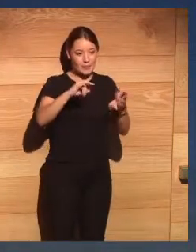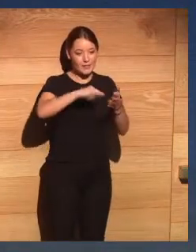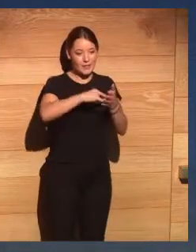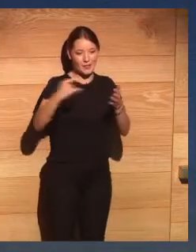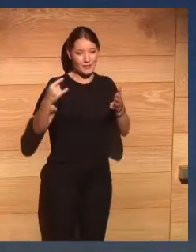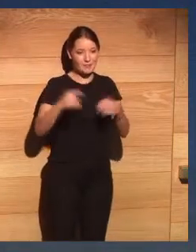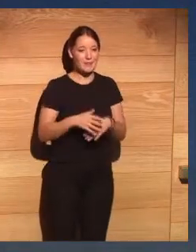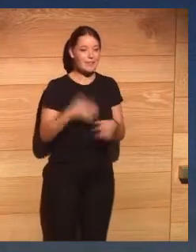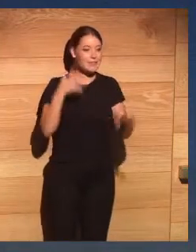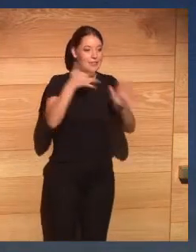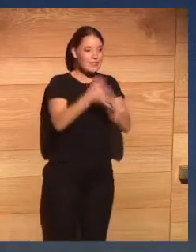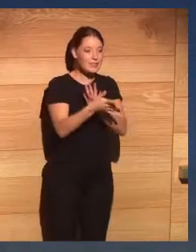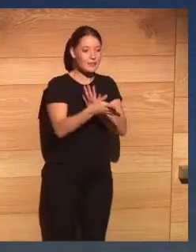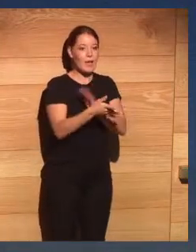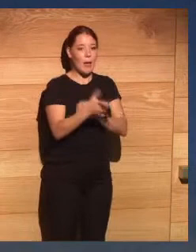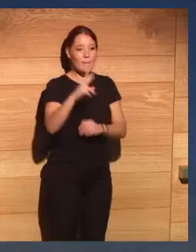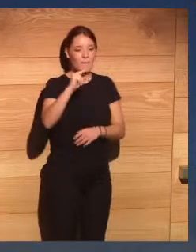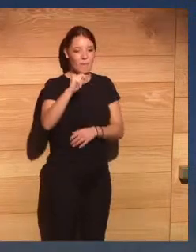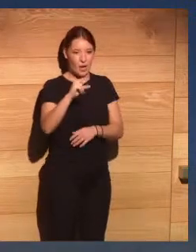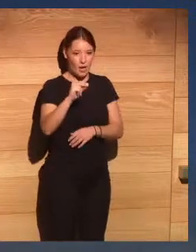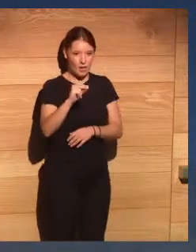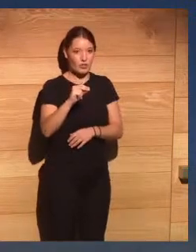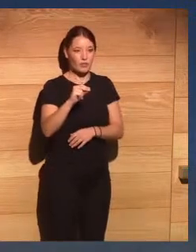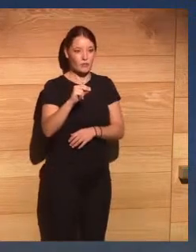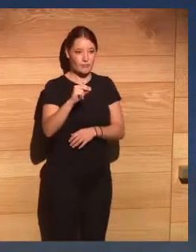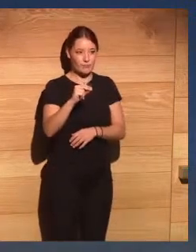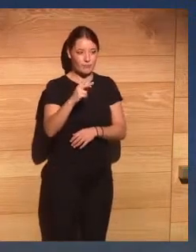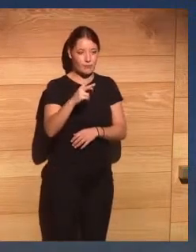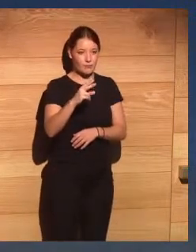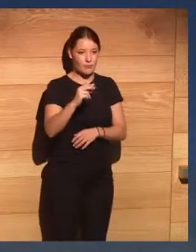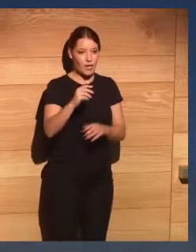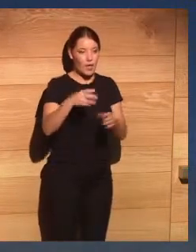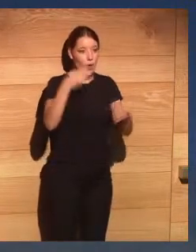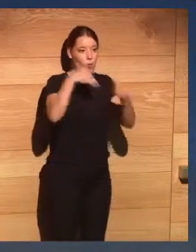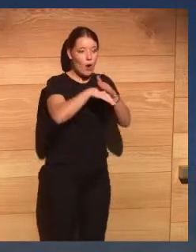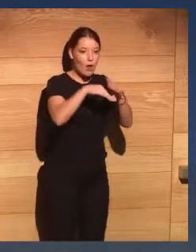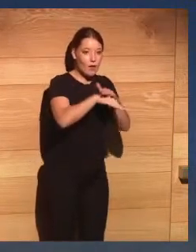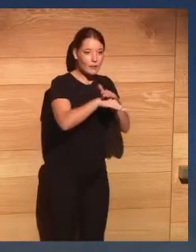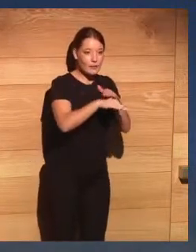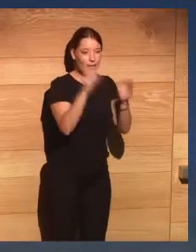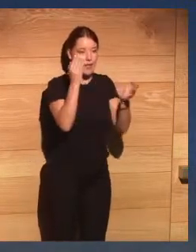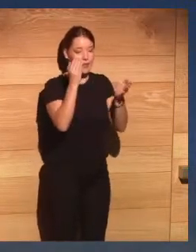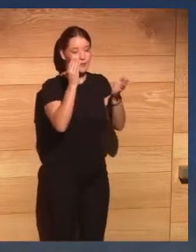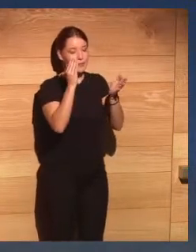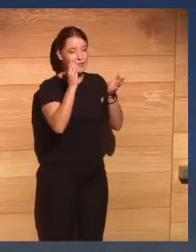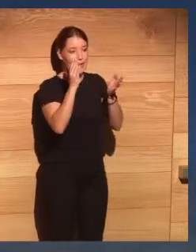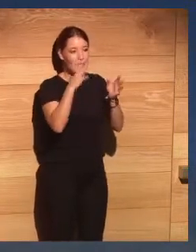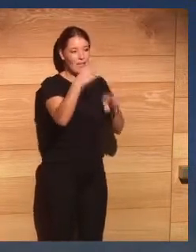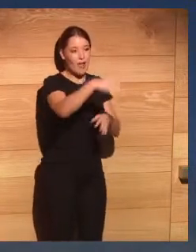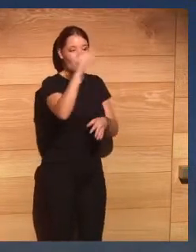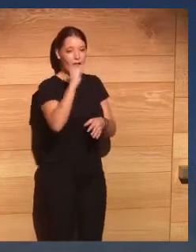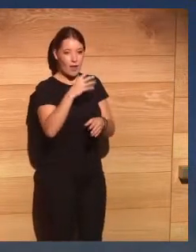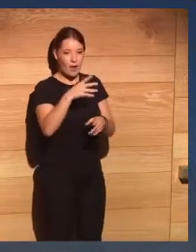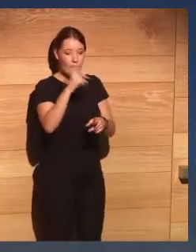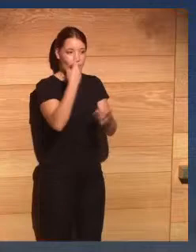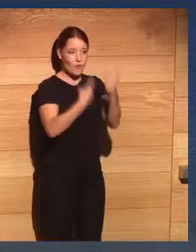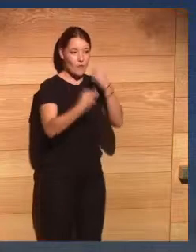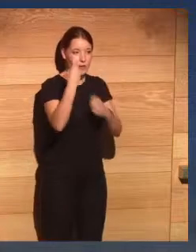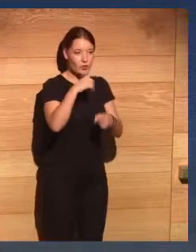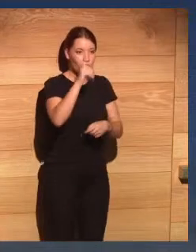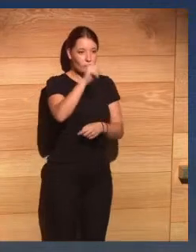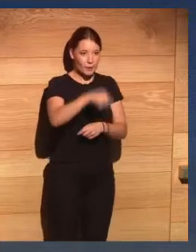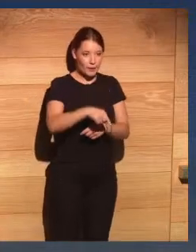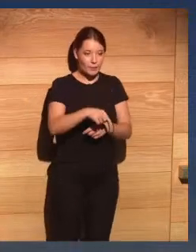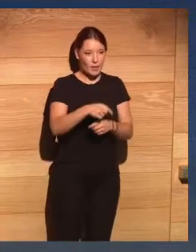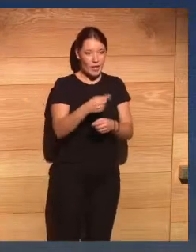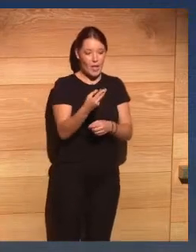el abaratamiento en la captación almacenamiento tratamiento de la información la independencia de los costes con la